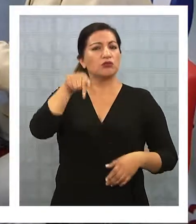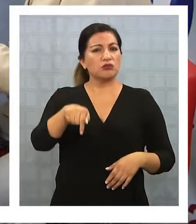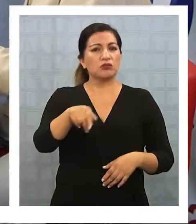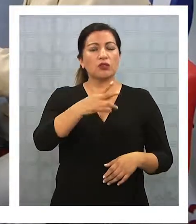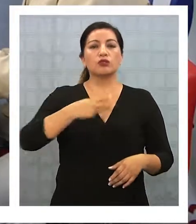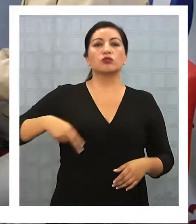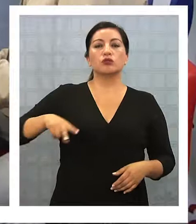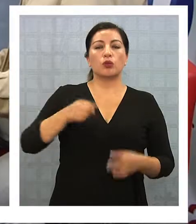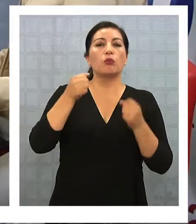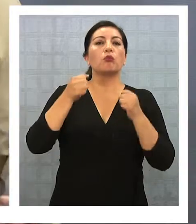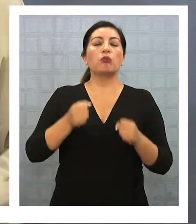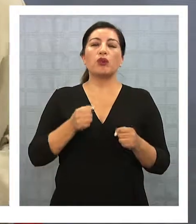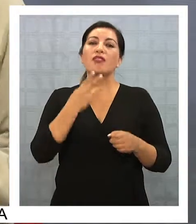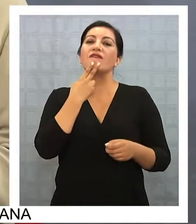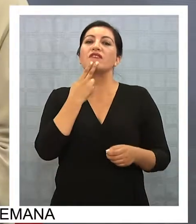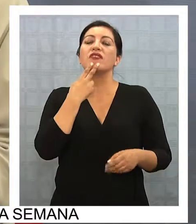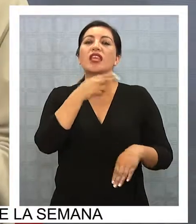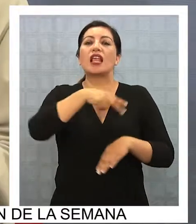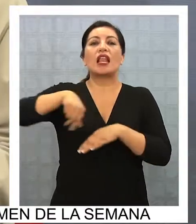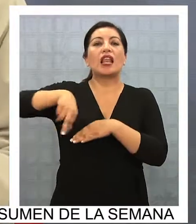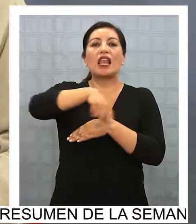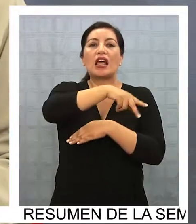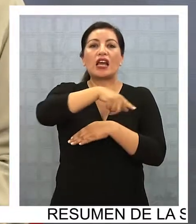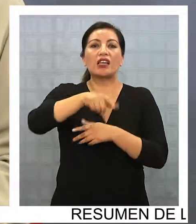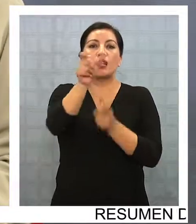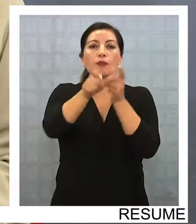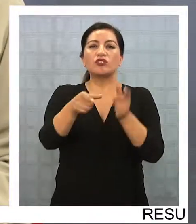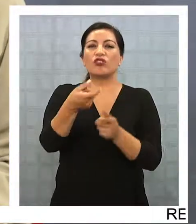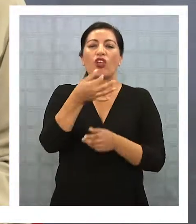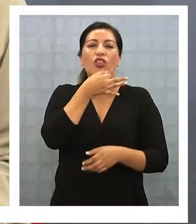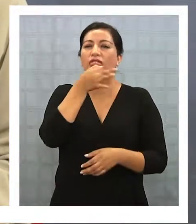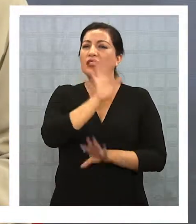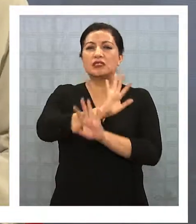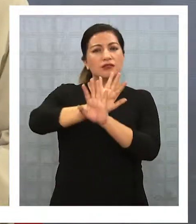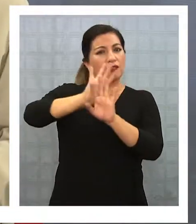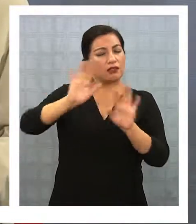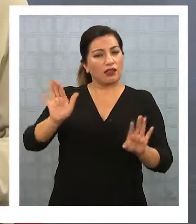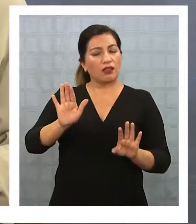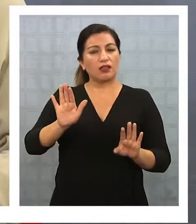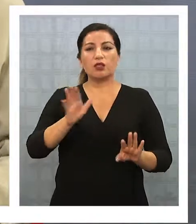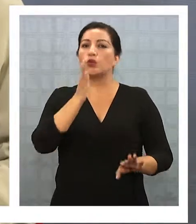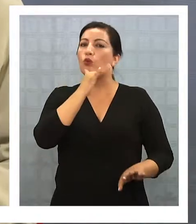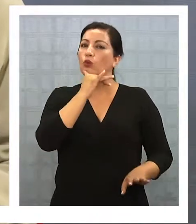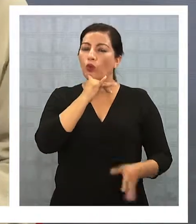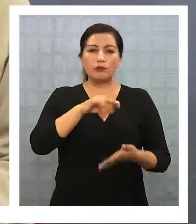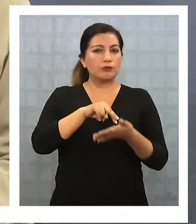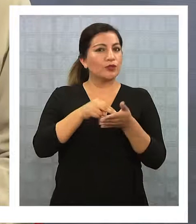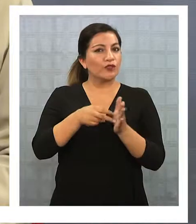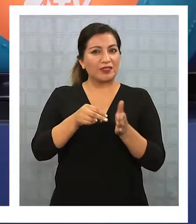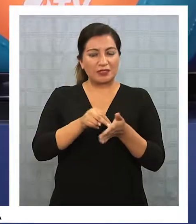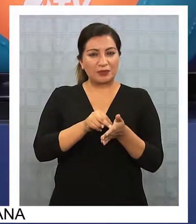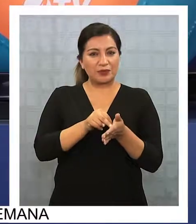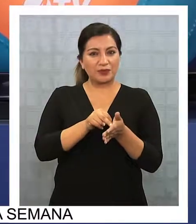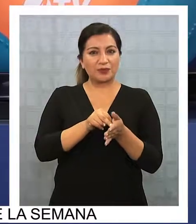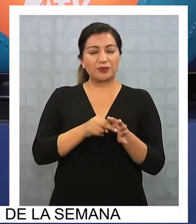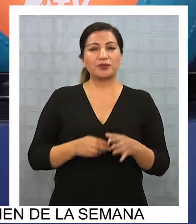te podías transitar por la calle sin que nadie te increpara no había mayores cuestionamientos